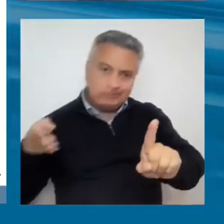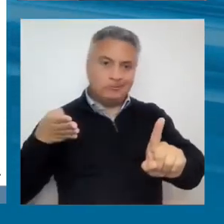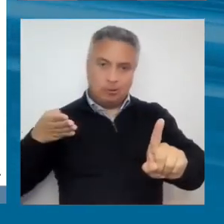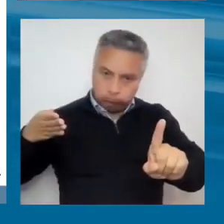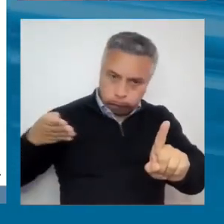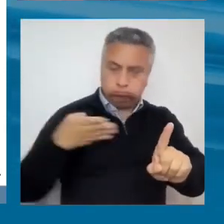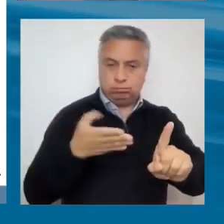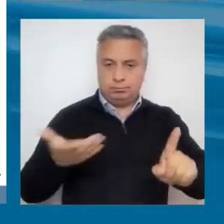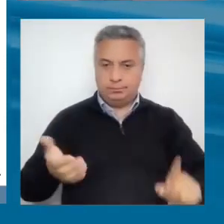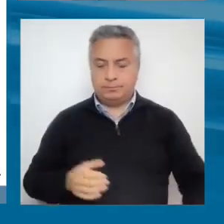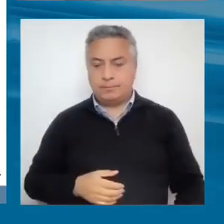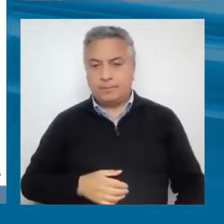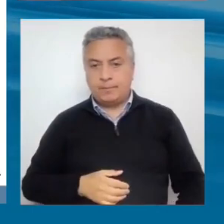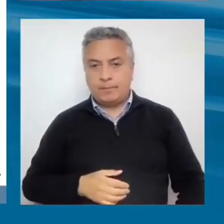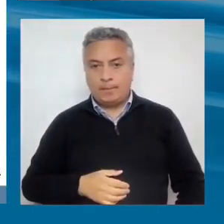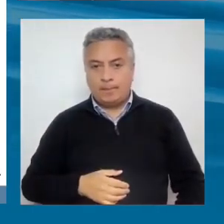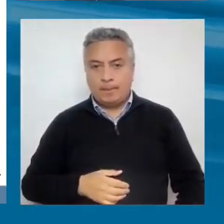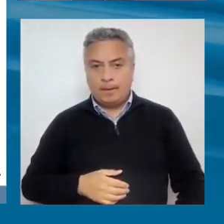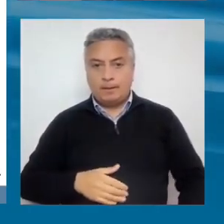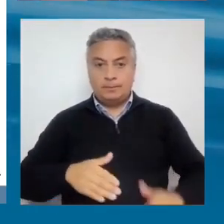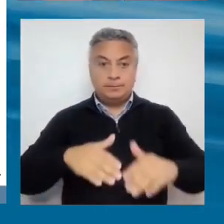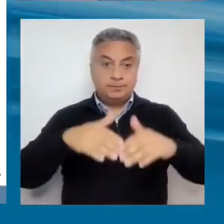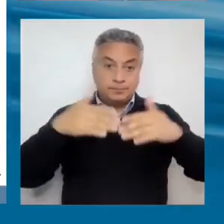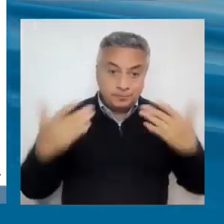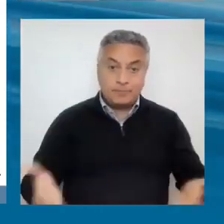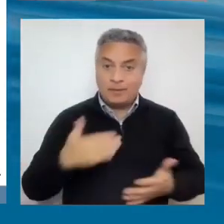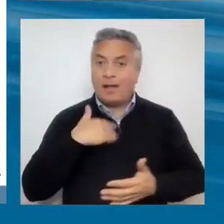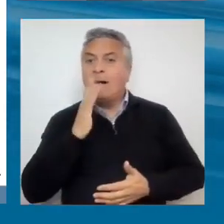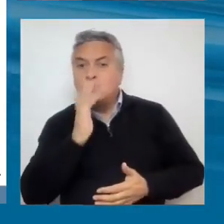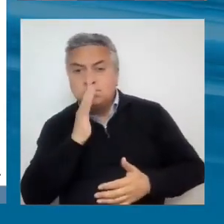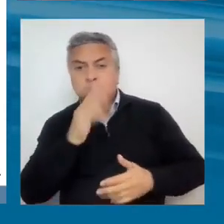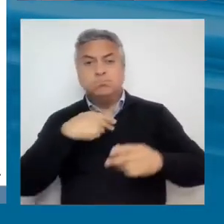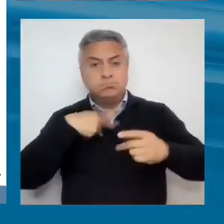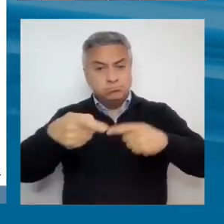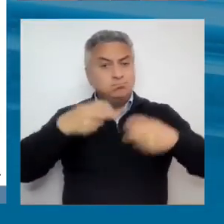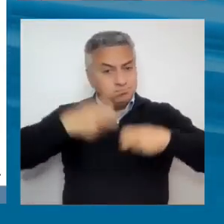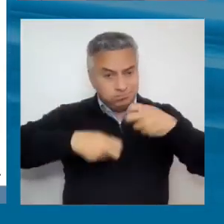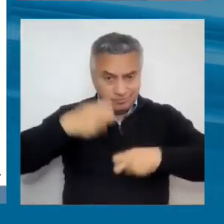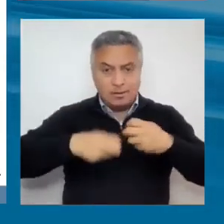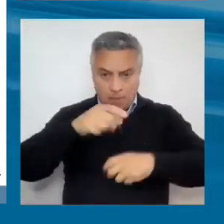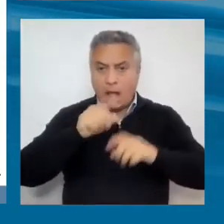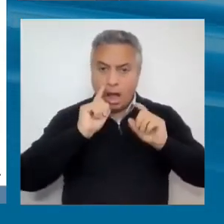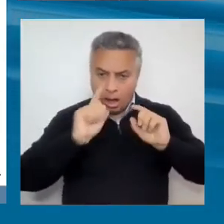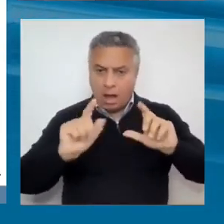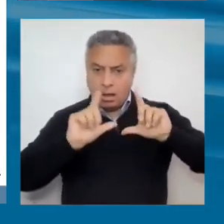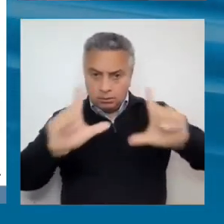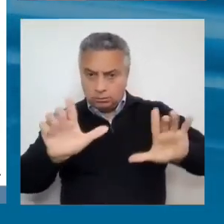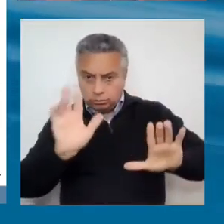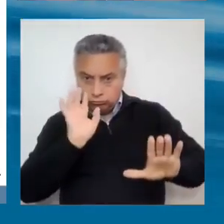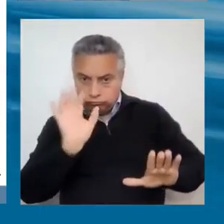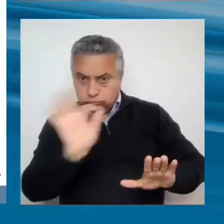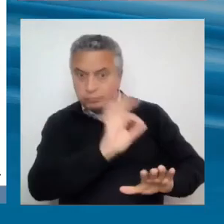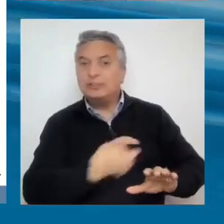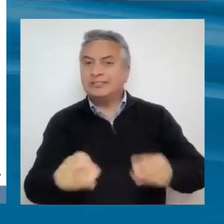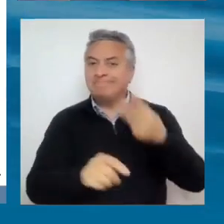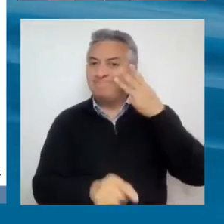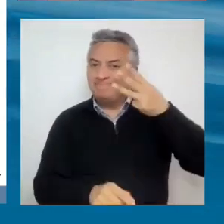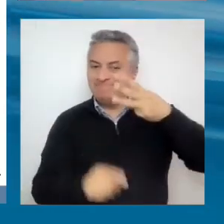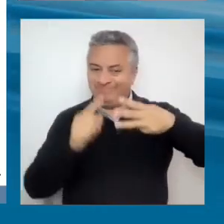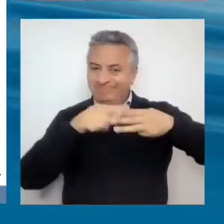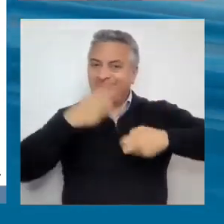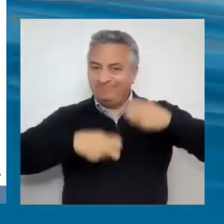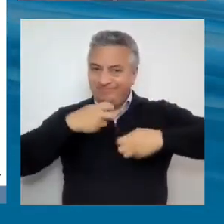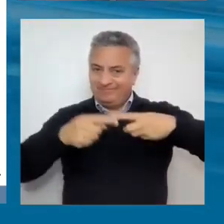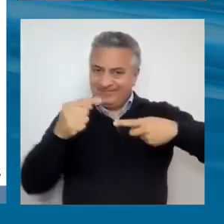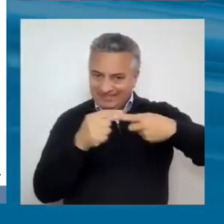Bueno, hablamos de tres trampas, y estos son algunos pantallazos, literalmente, de evidencia sobre las tres trampas. Otra manera más granular, más